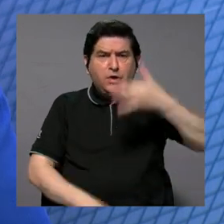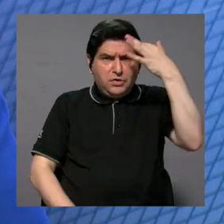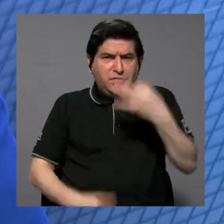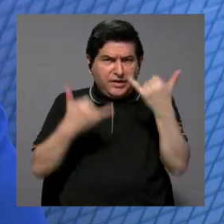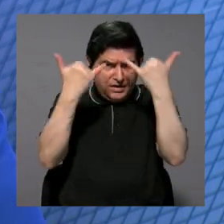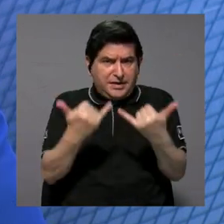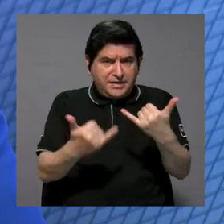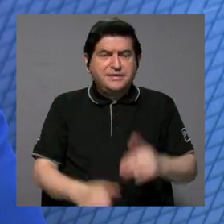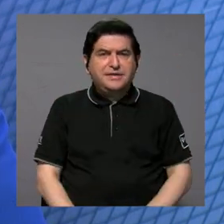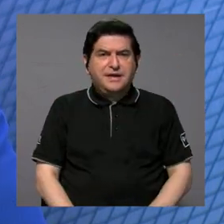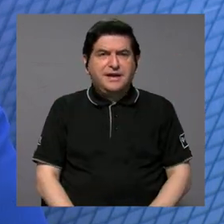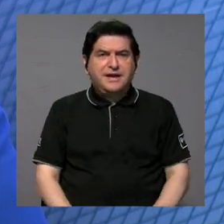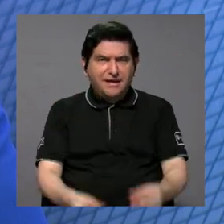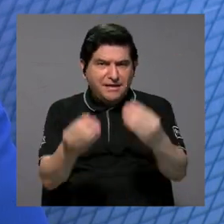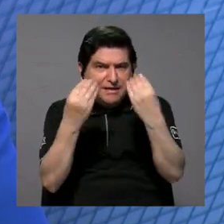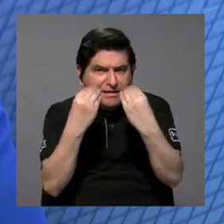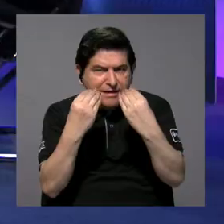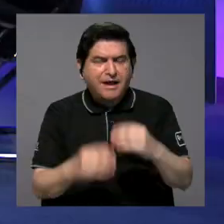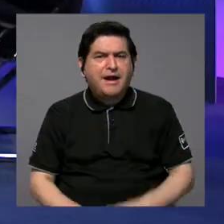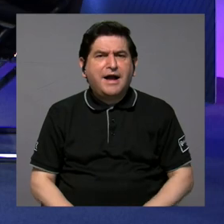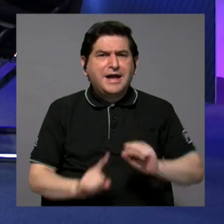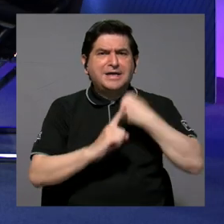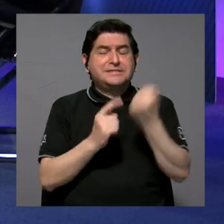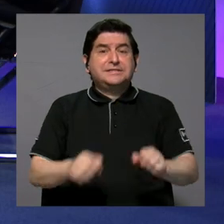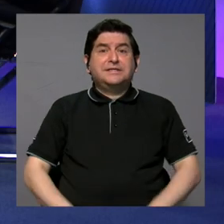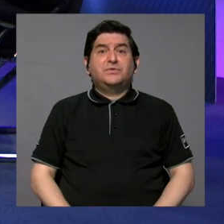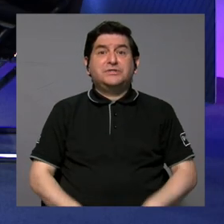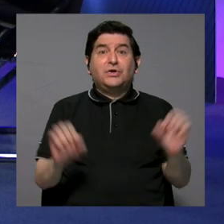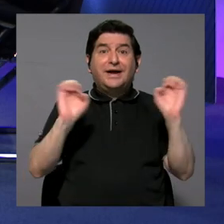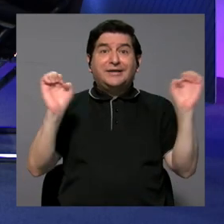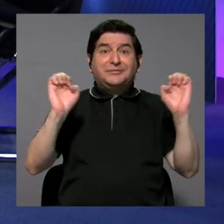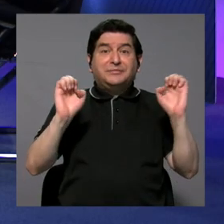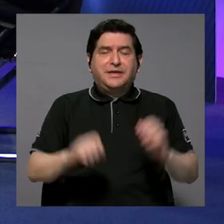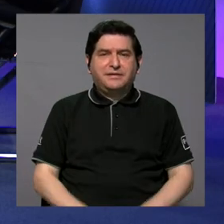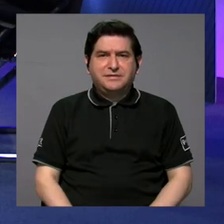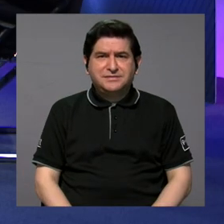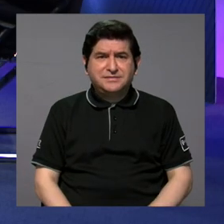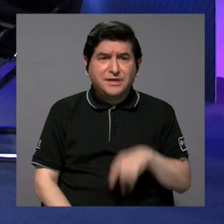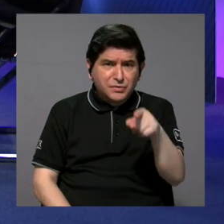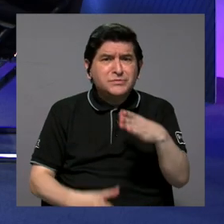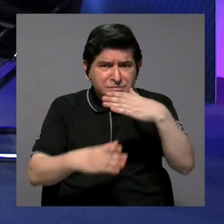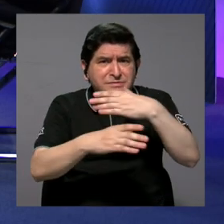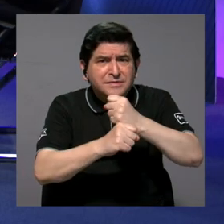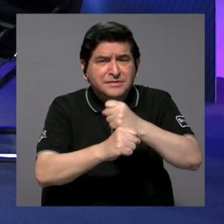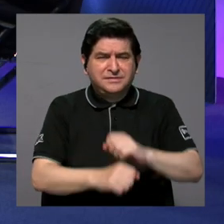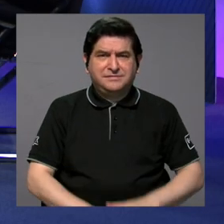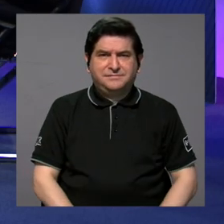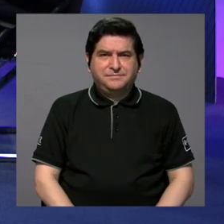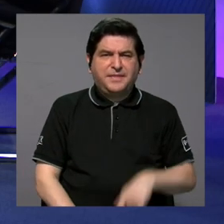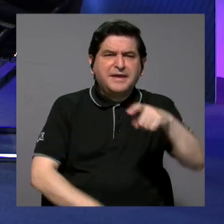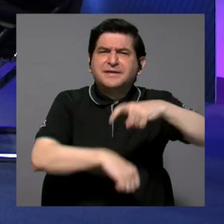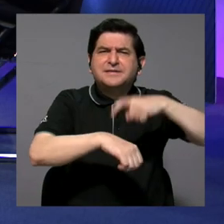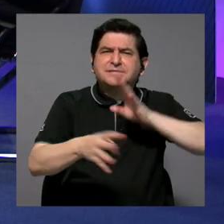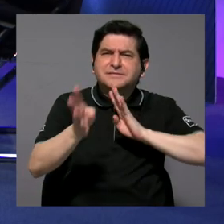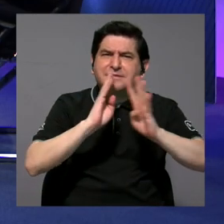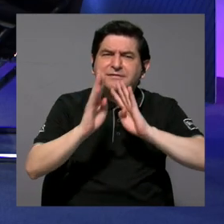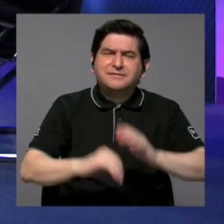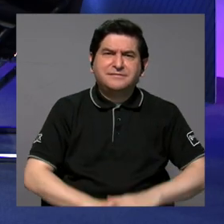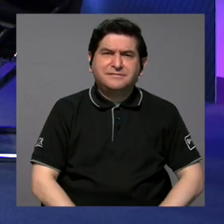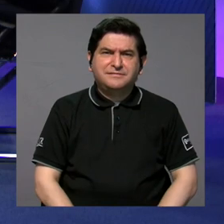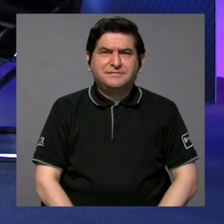porque nos convencieron de que la situación era emergente, por favor, ¿verdad? Háganlo desde ahí. Hablamos en ese momento con